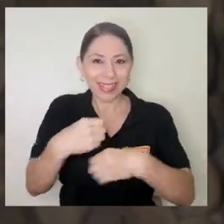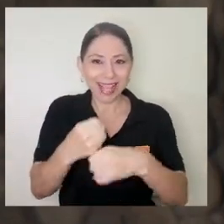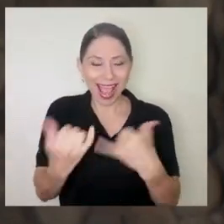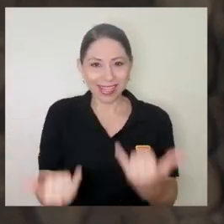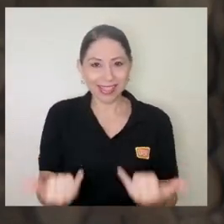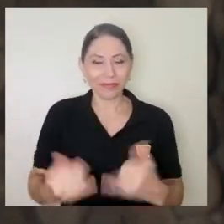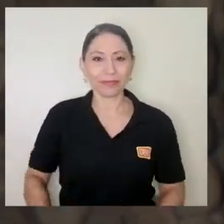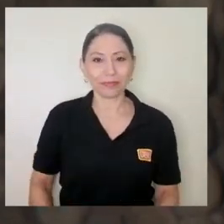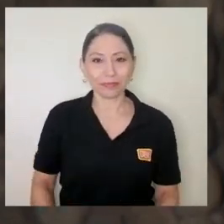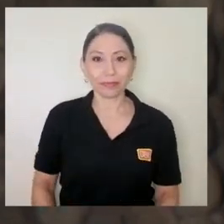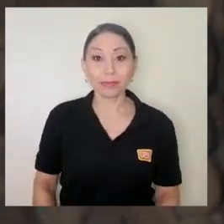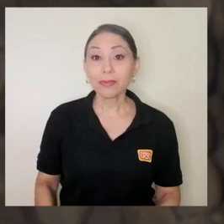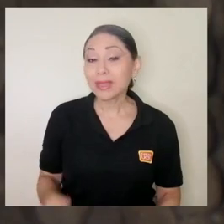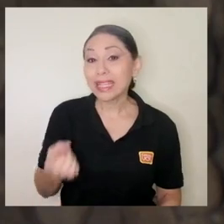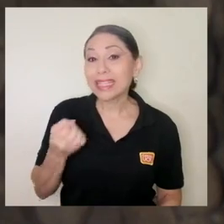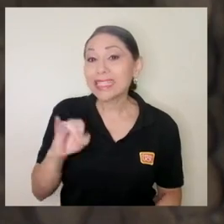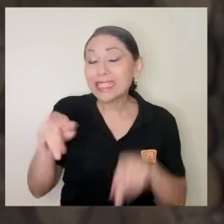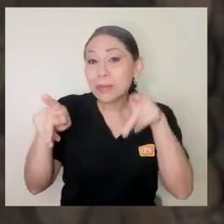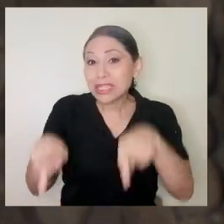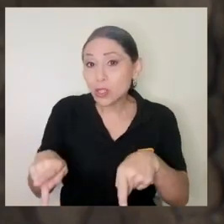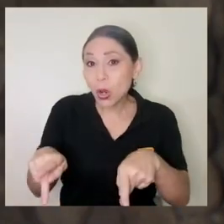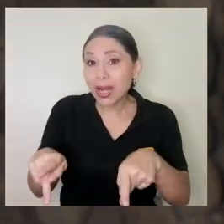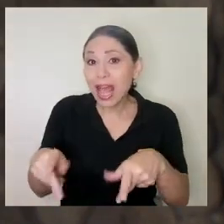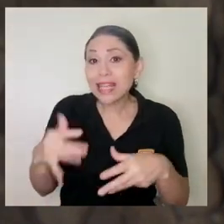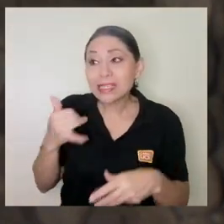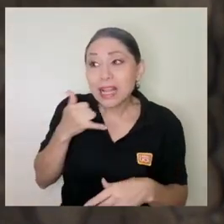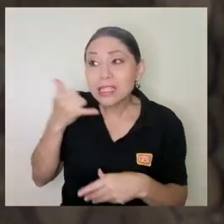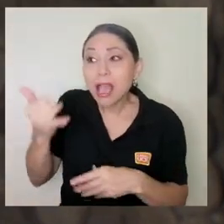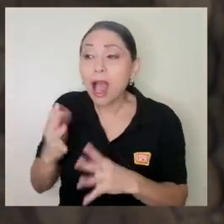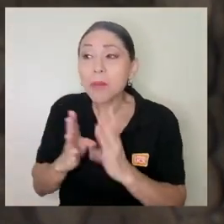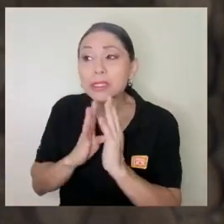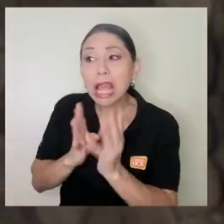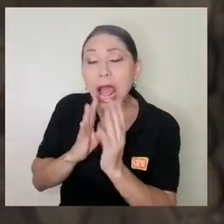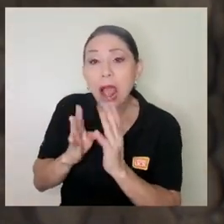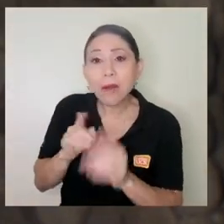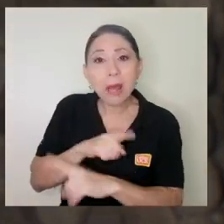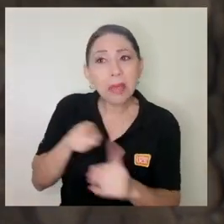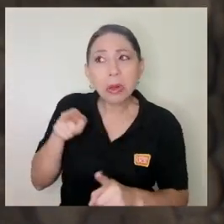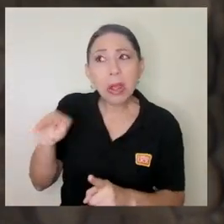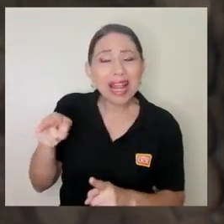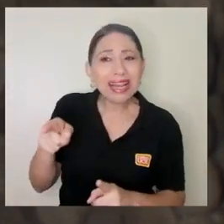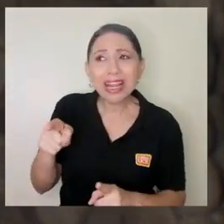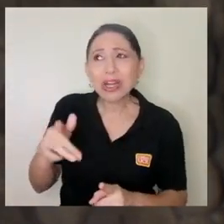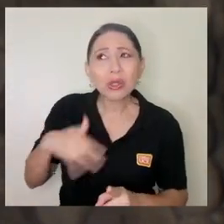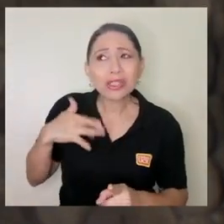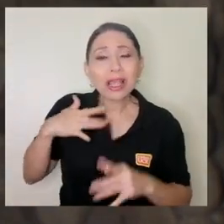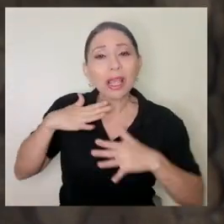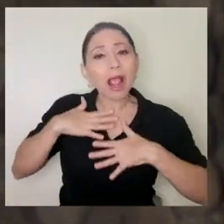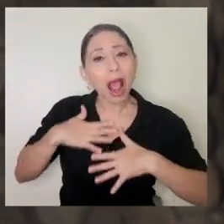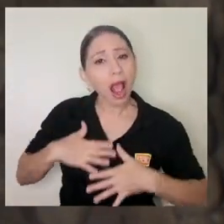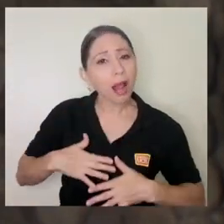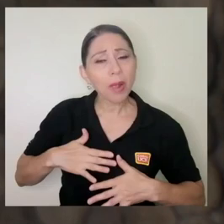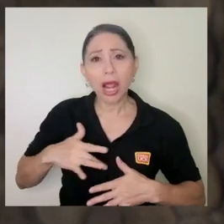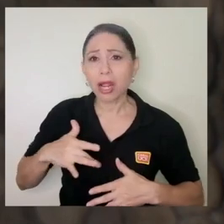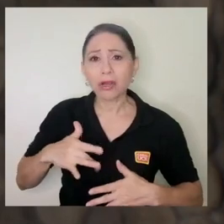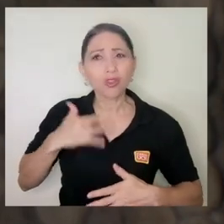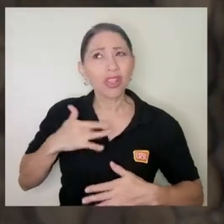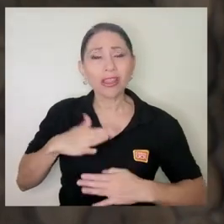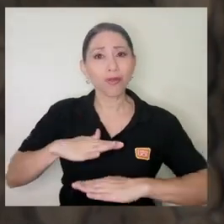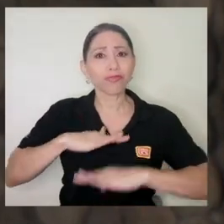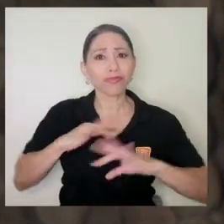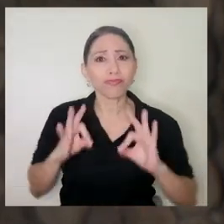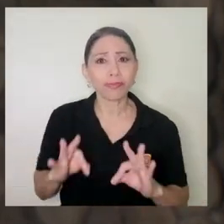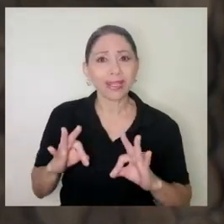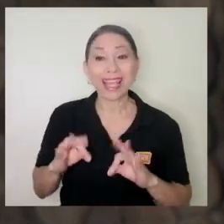Si la persona con una llamada no es suficiente y no siente suficiente calma, si la persona, el profesional